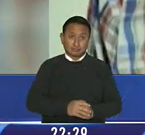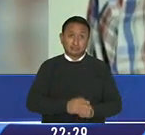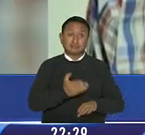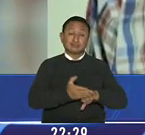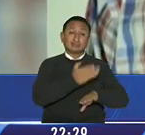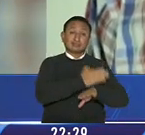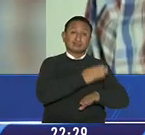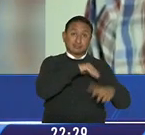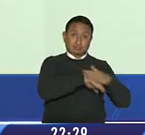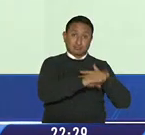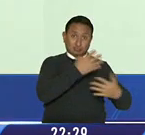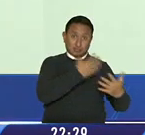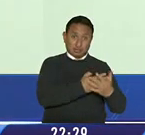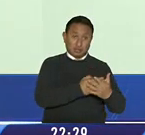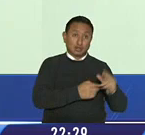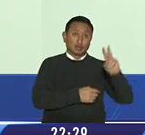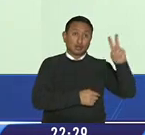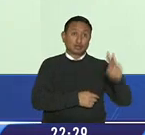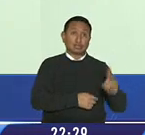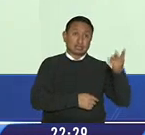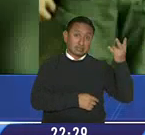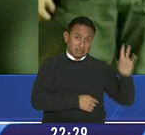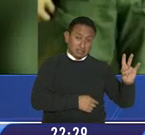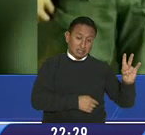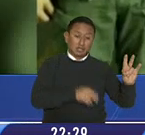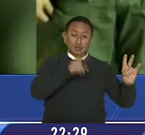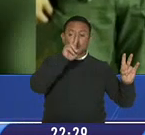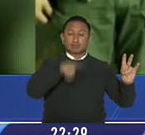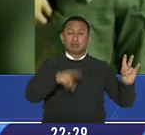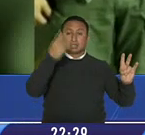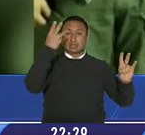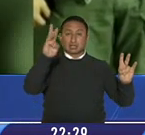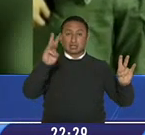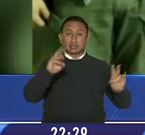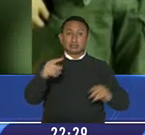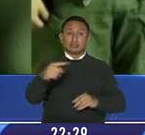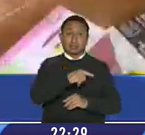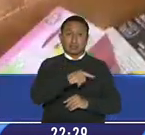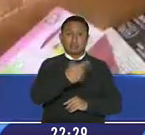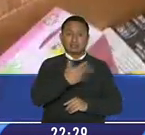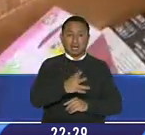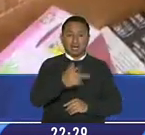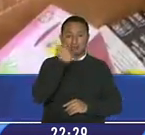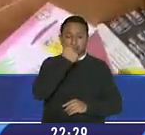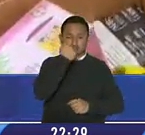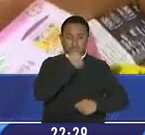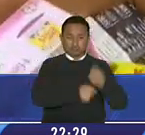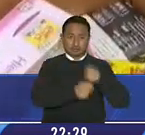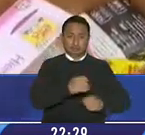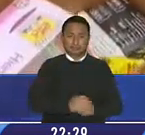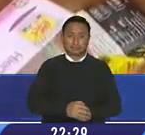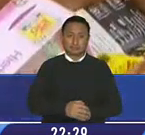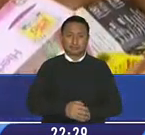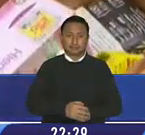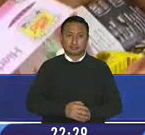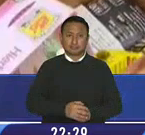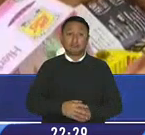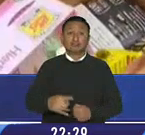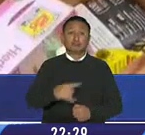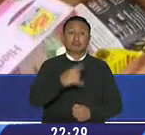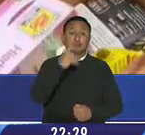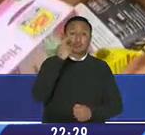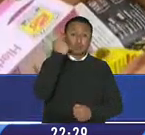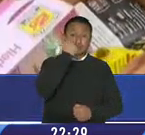detenciones entre el 2007 y 2016 una de ellas por tráfico ilícito asimismo dosis de cocaína